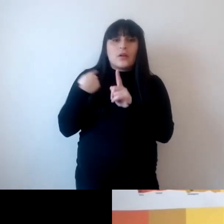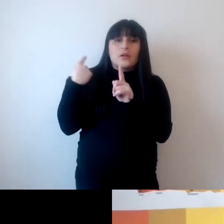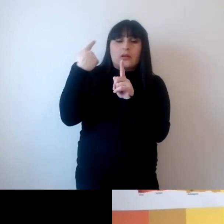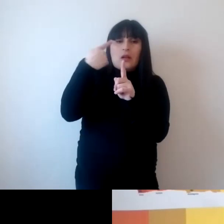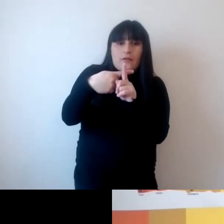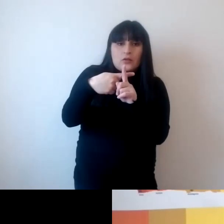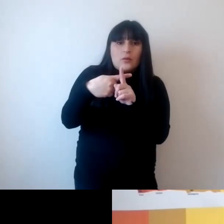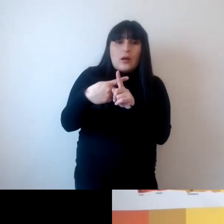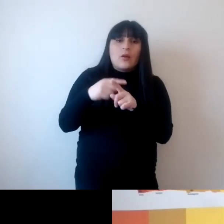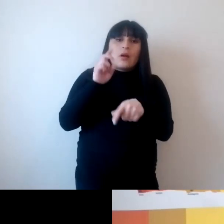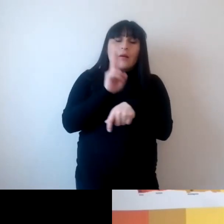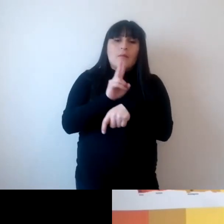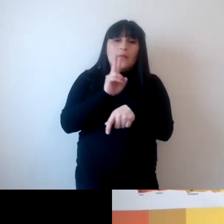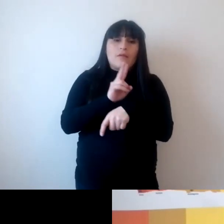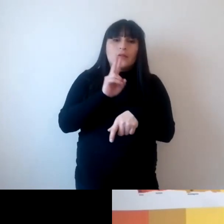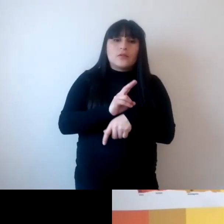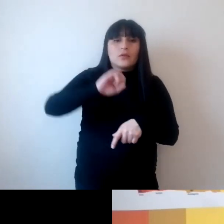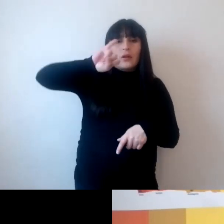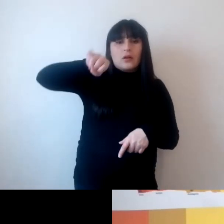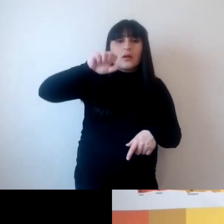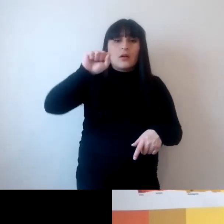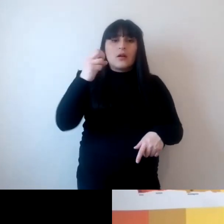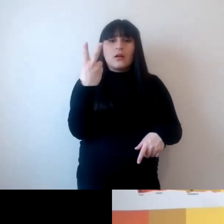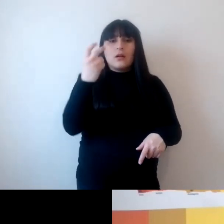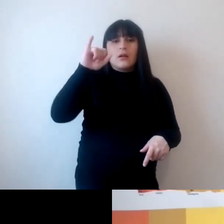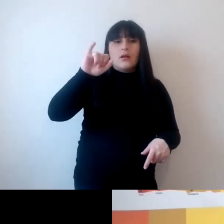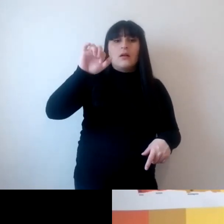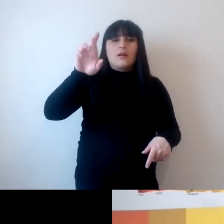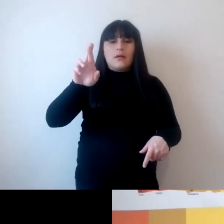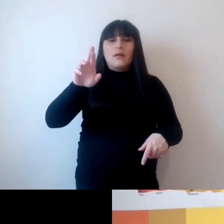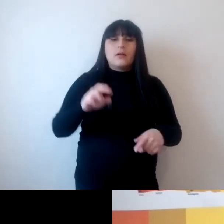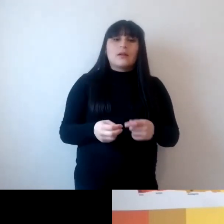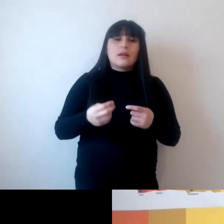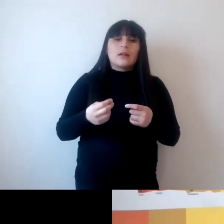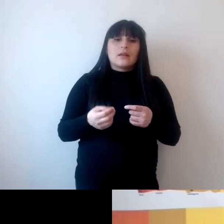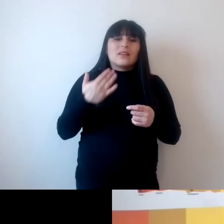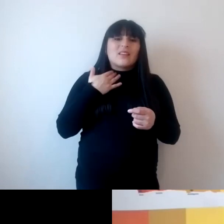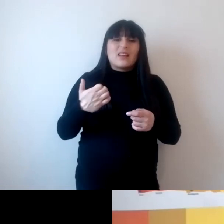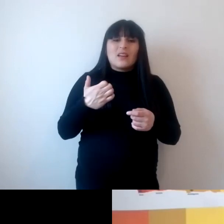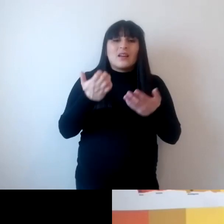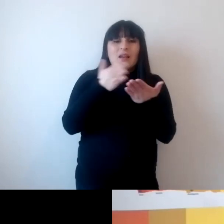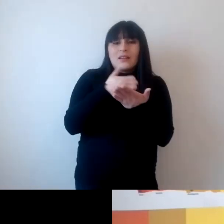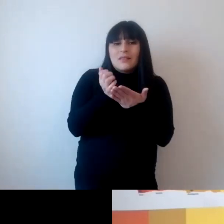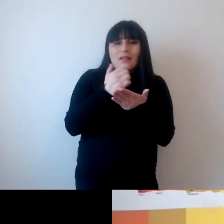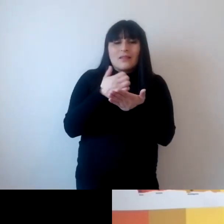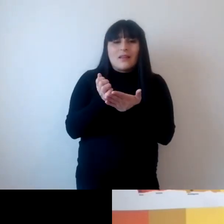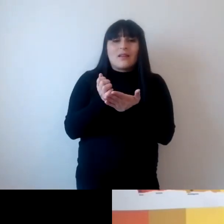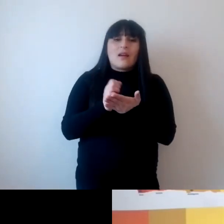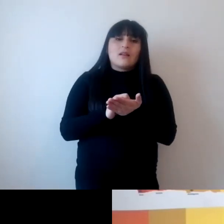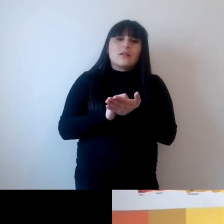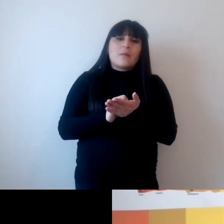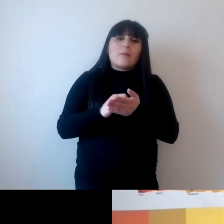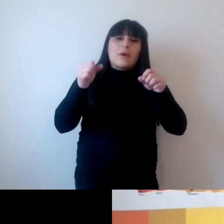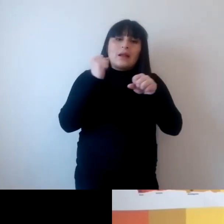Javier Cerda que dice qué herramienta o estrategia educativa sugieres para transitar en el aula desde el mero diagnóstico del cambio climático y el